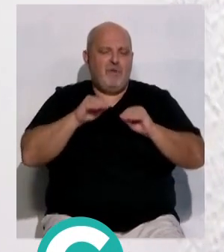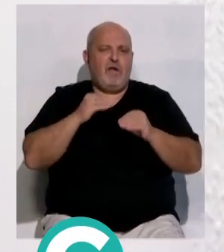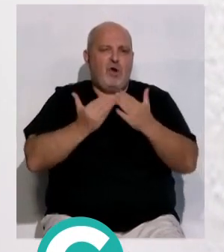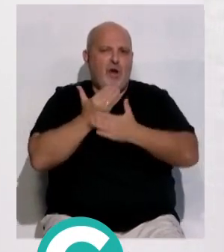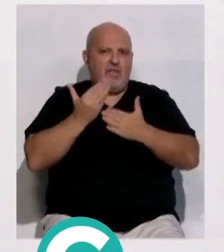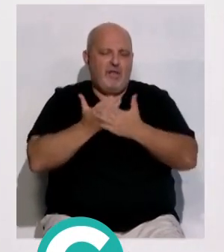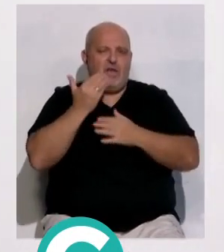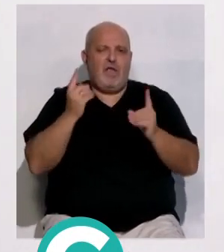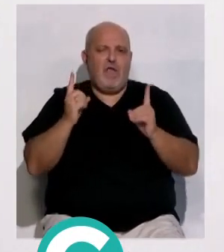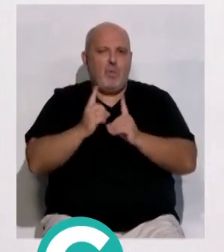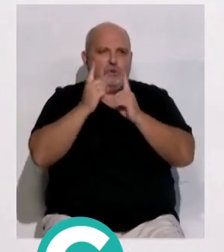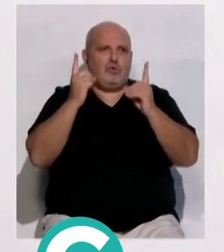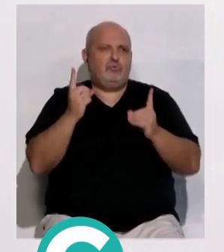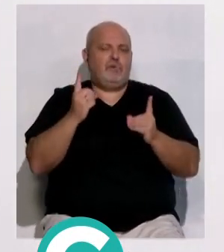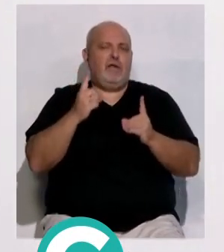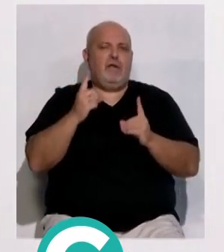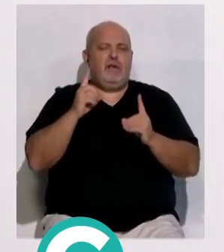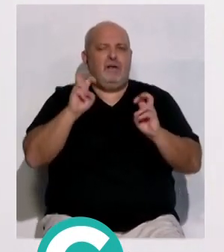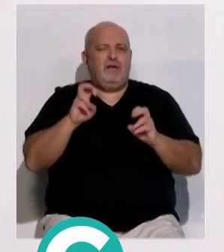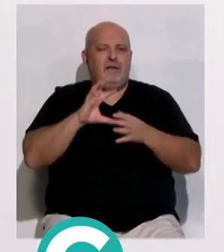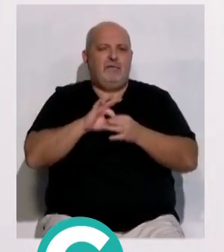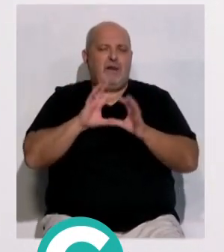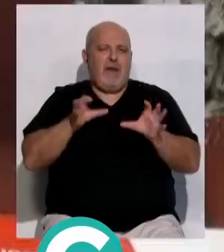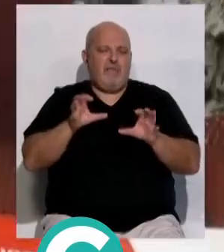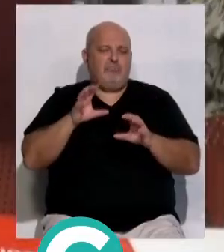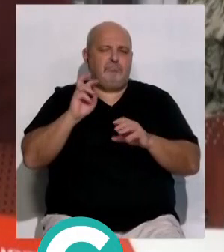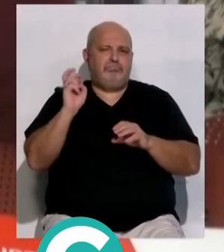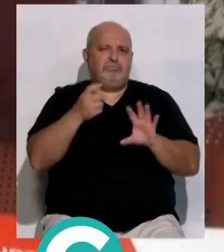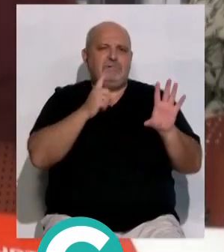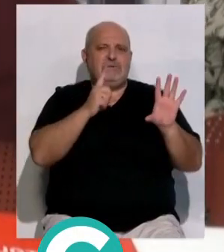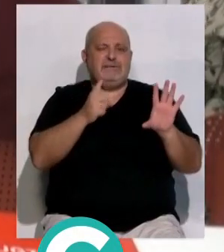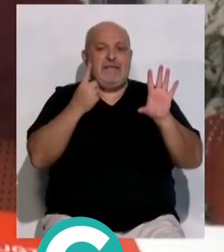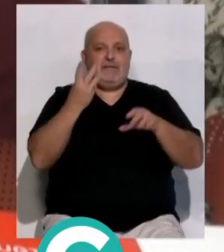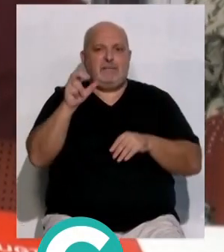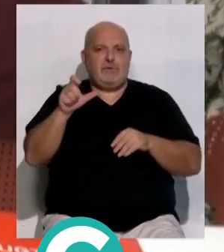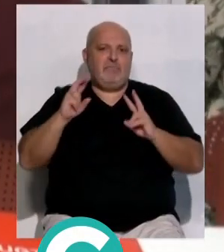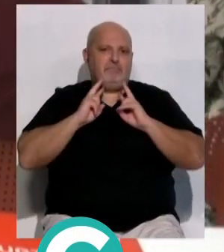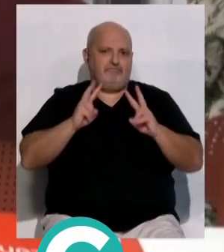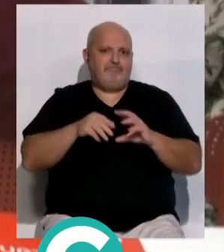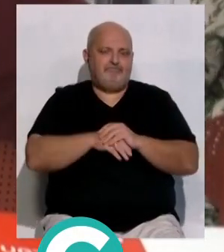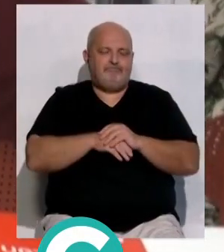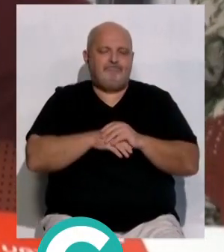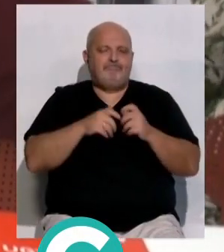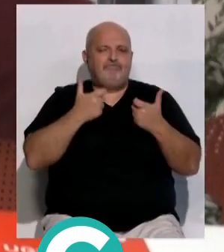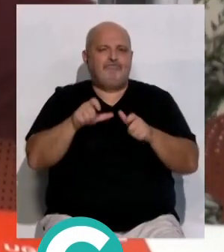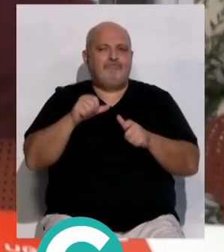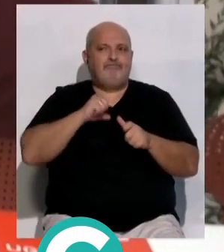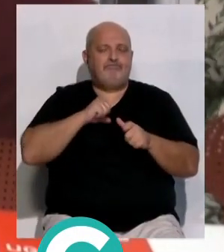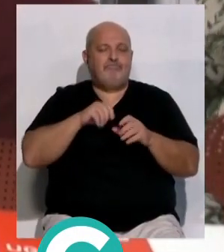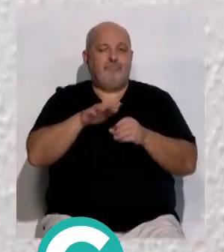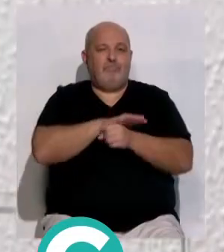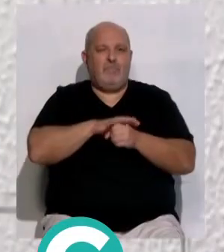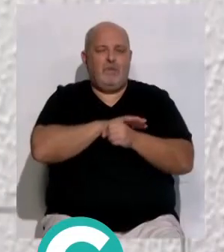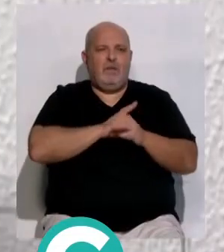jornadas encuentros y espacios de radio que han llegado a más de 630 personas. De todas las comarcas que tiene la